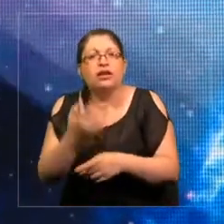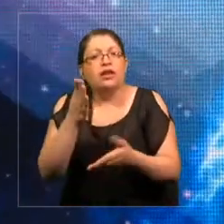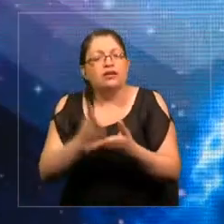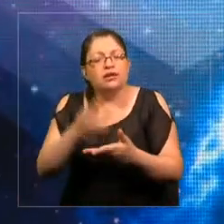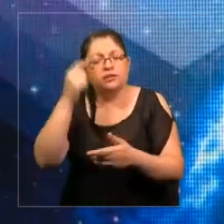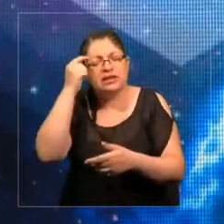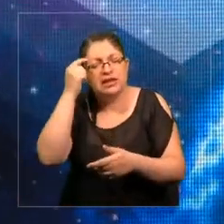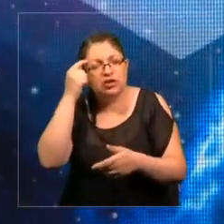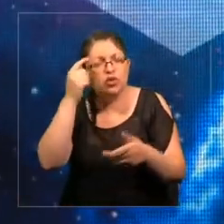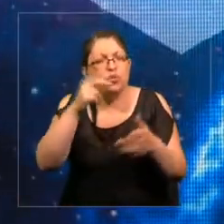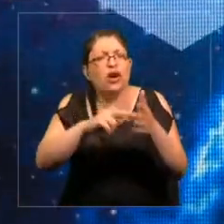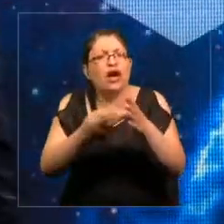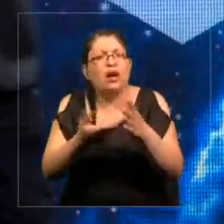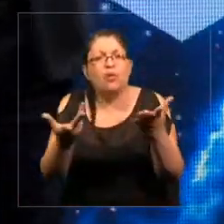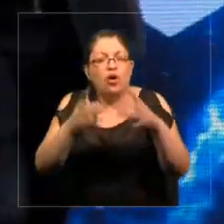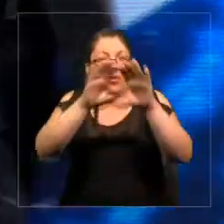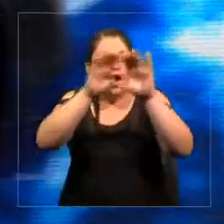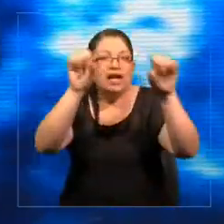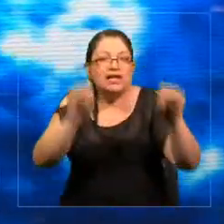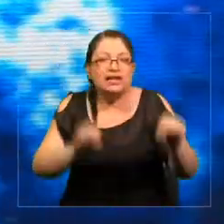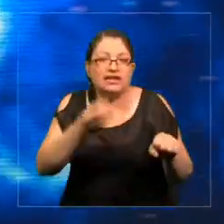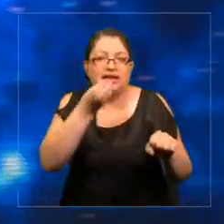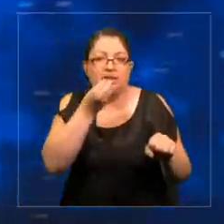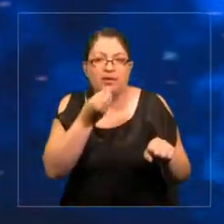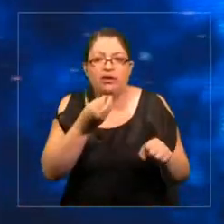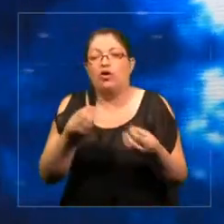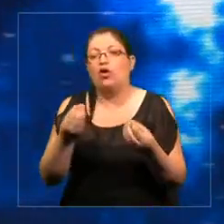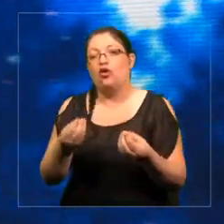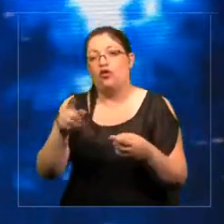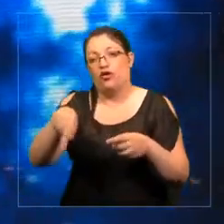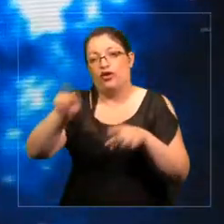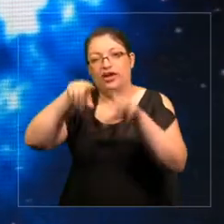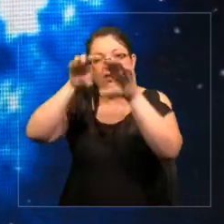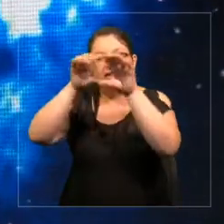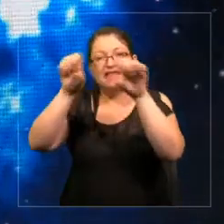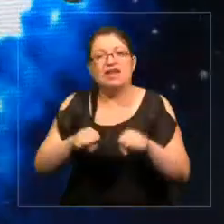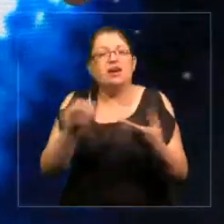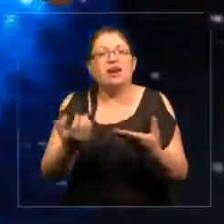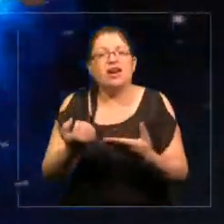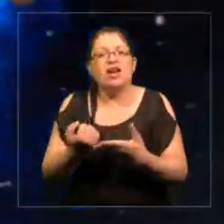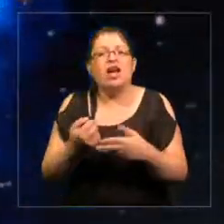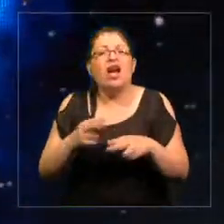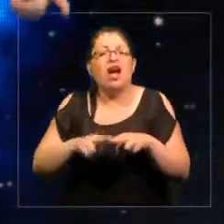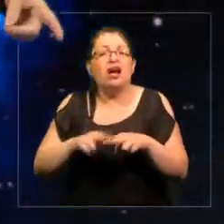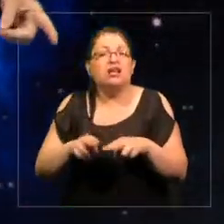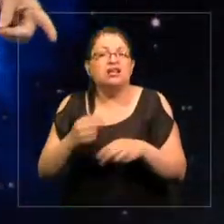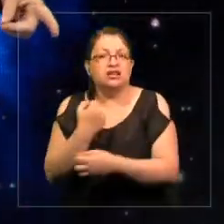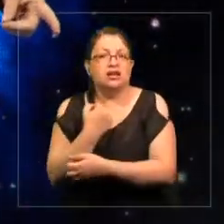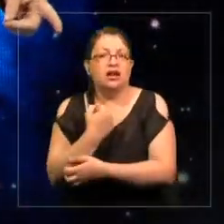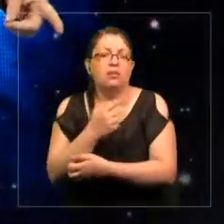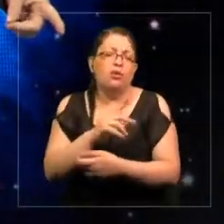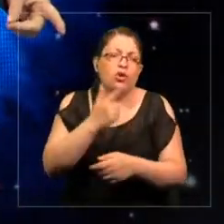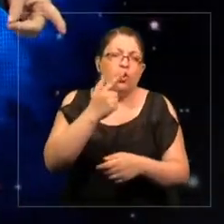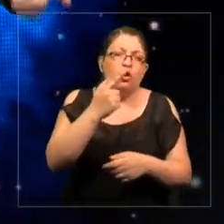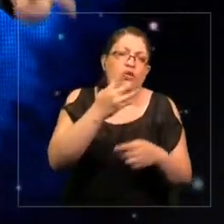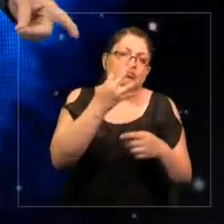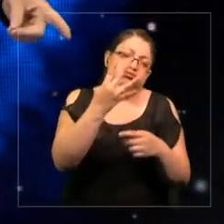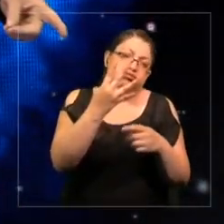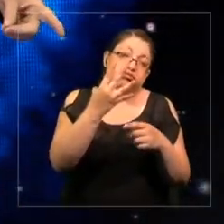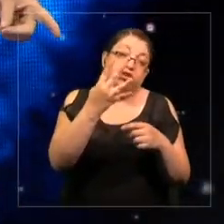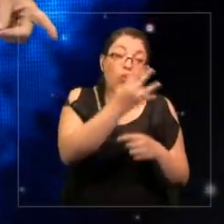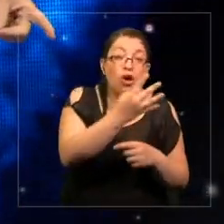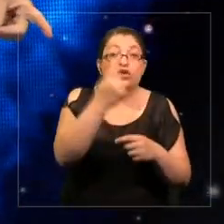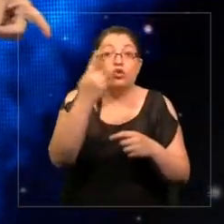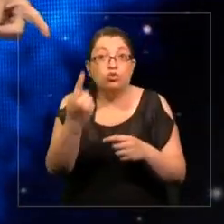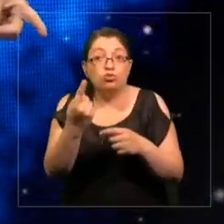cambios a los sistemas alimentarios. Obviamente, estos sistemas contribuyen a un tercio, un cuarto de un tercio de la